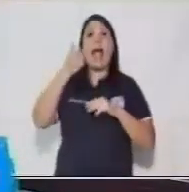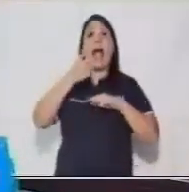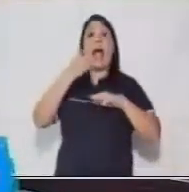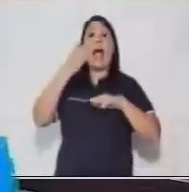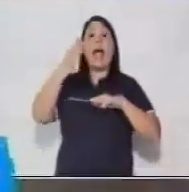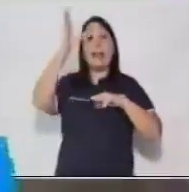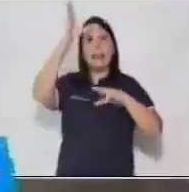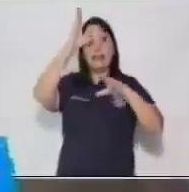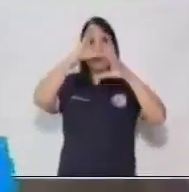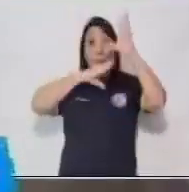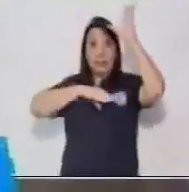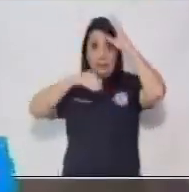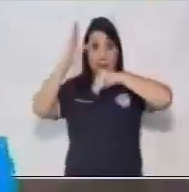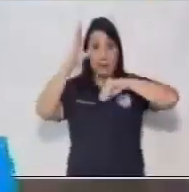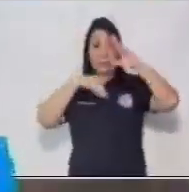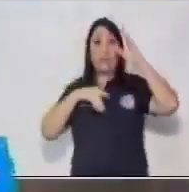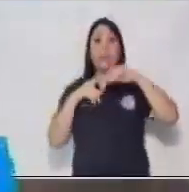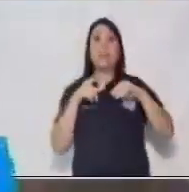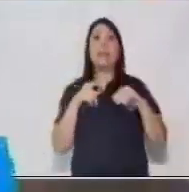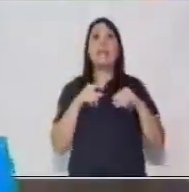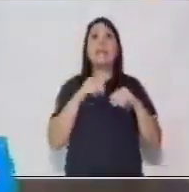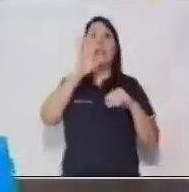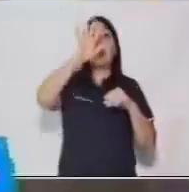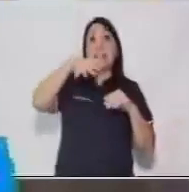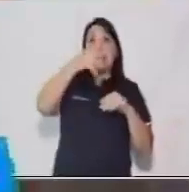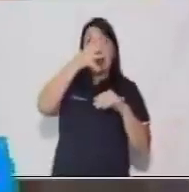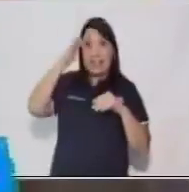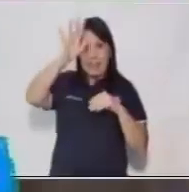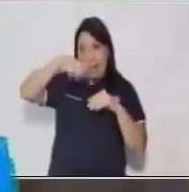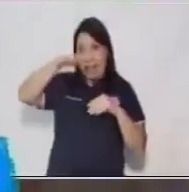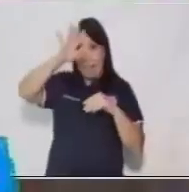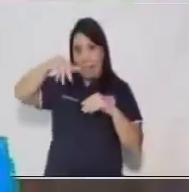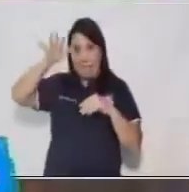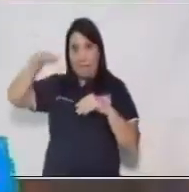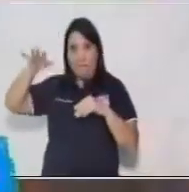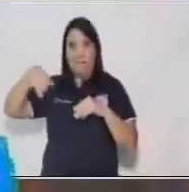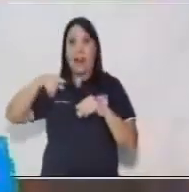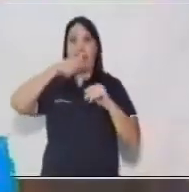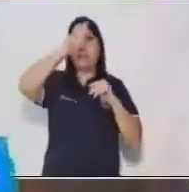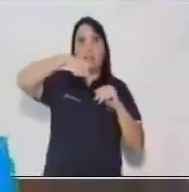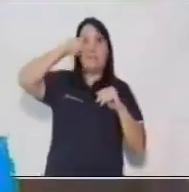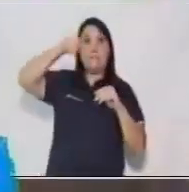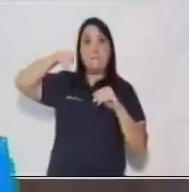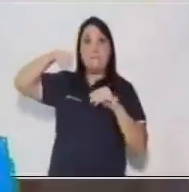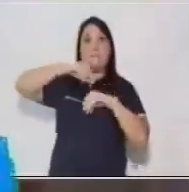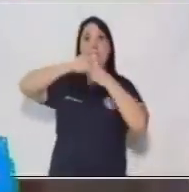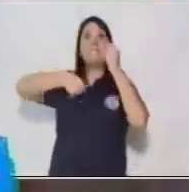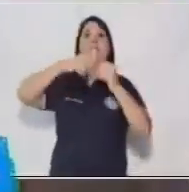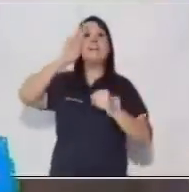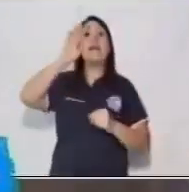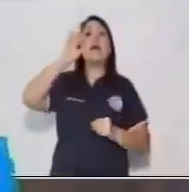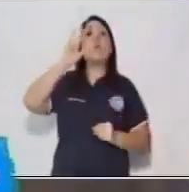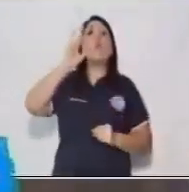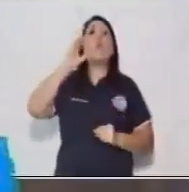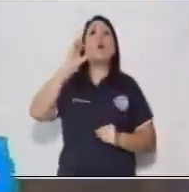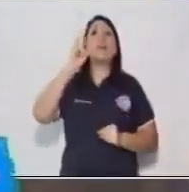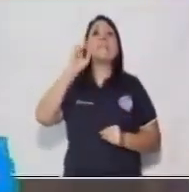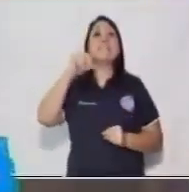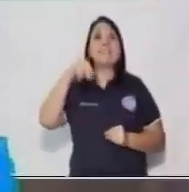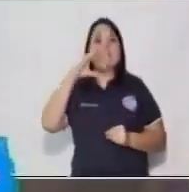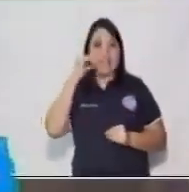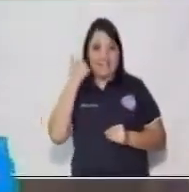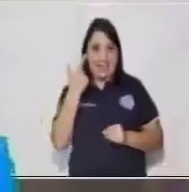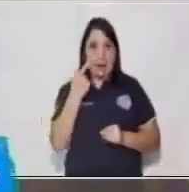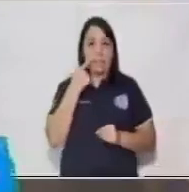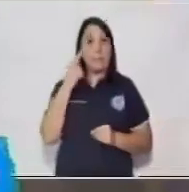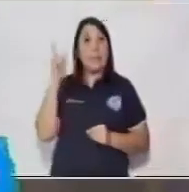tablas de frecuencia, como la que observas aquí. Ya hemos trabajado también